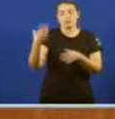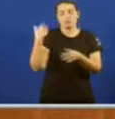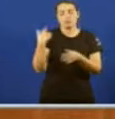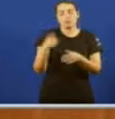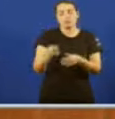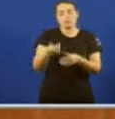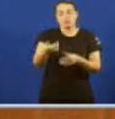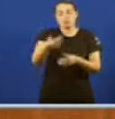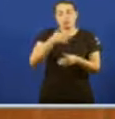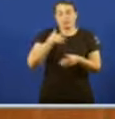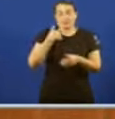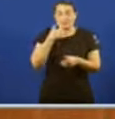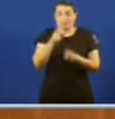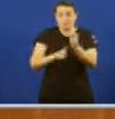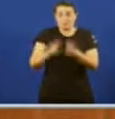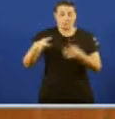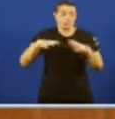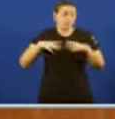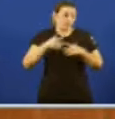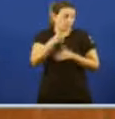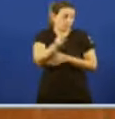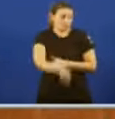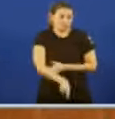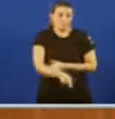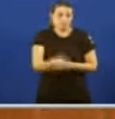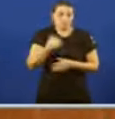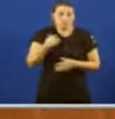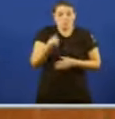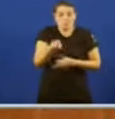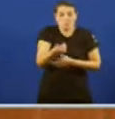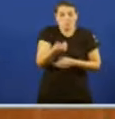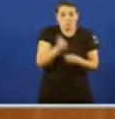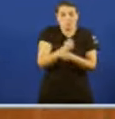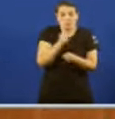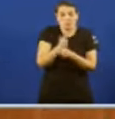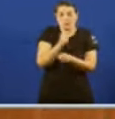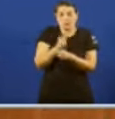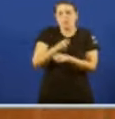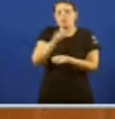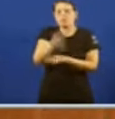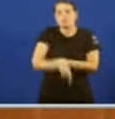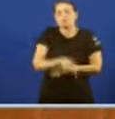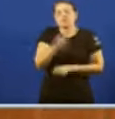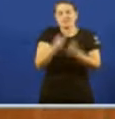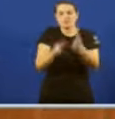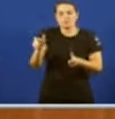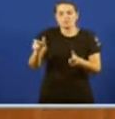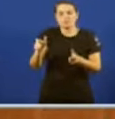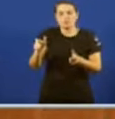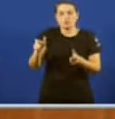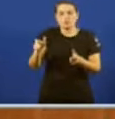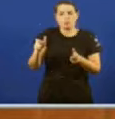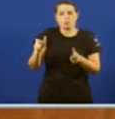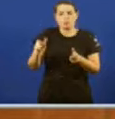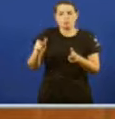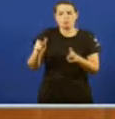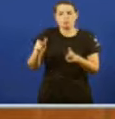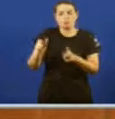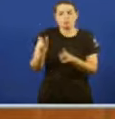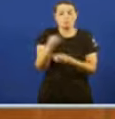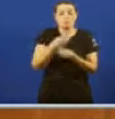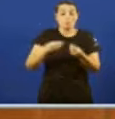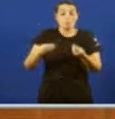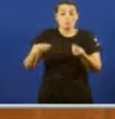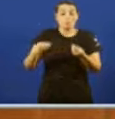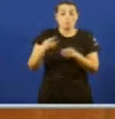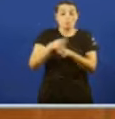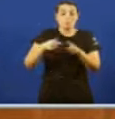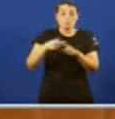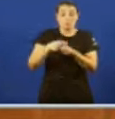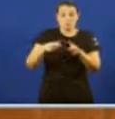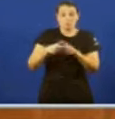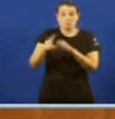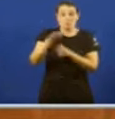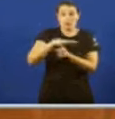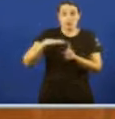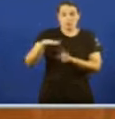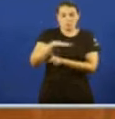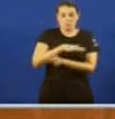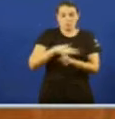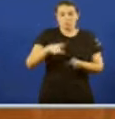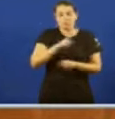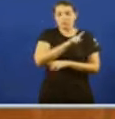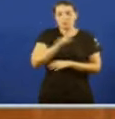baixo mínimos xa nesta época Os agentes de medio ambiente que estaban adscritos A protección de incendios hasta o 30 de setembro Deixaron de estalo